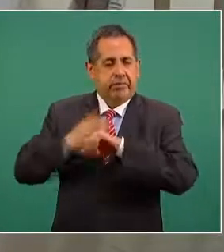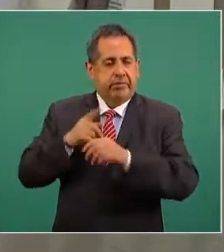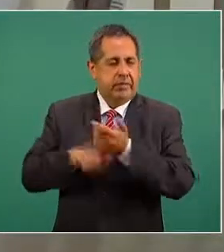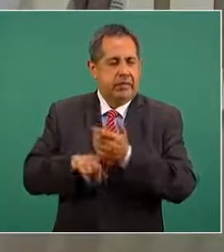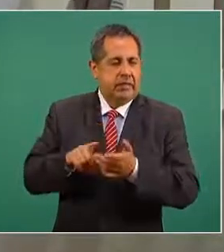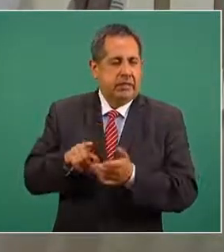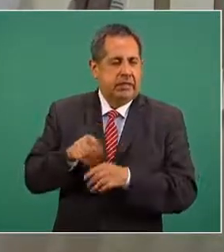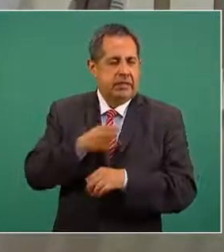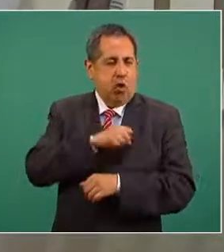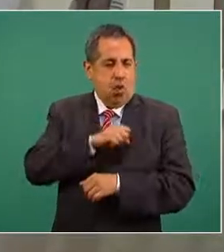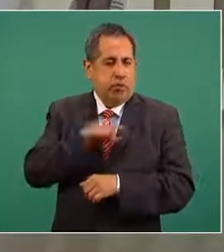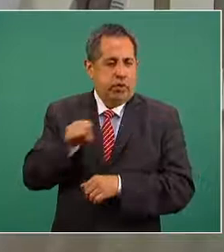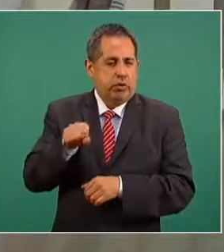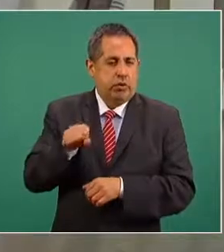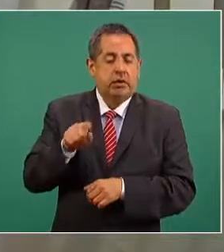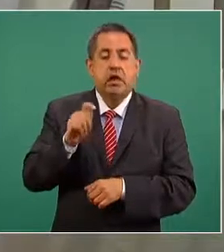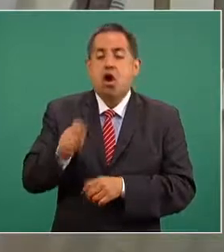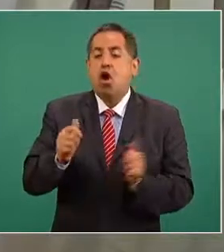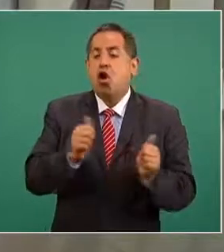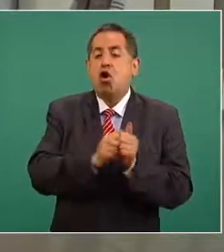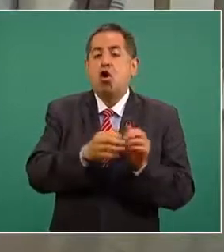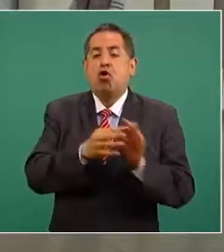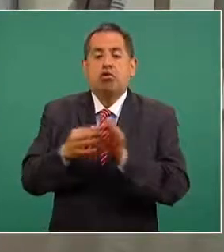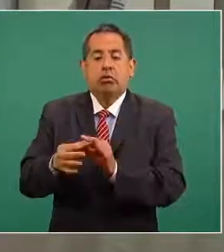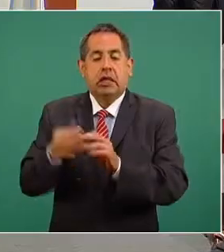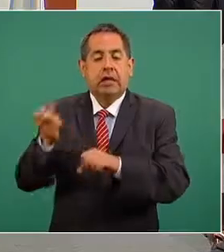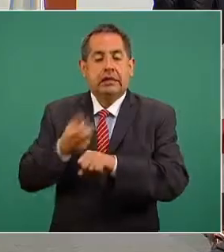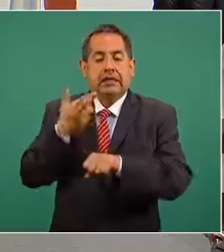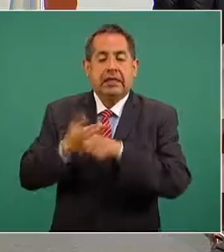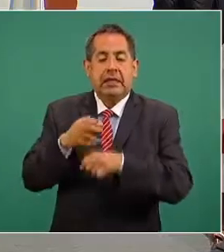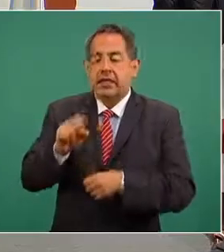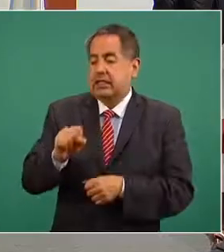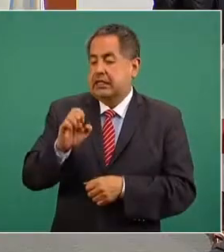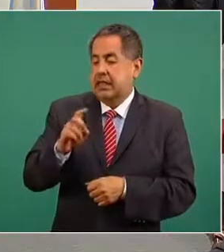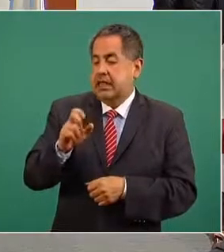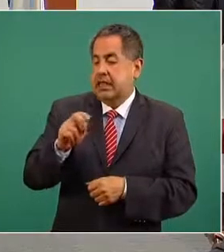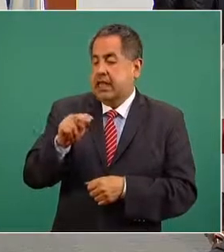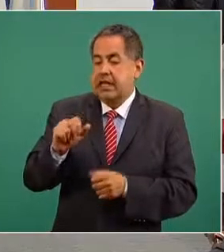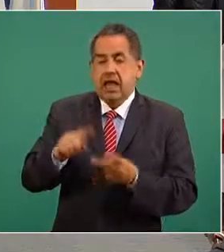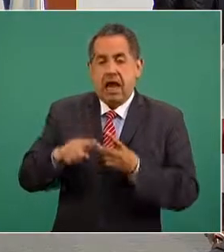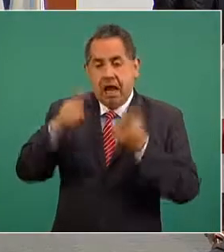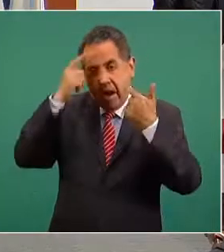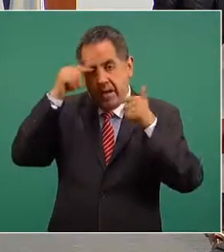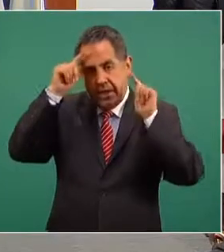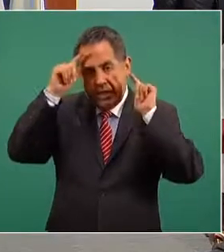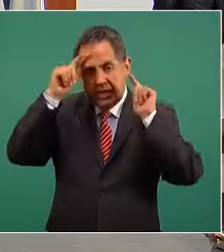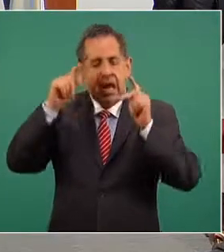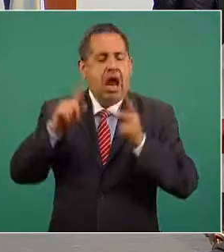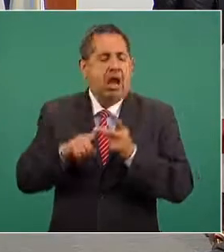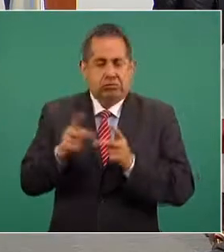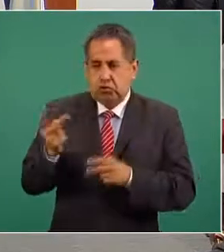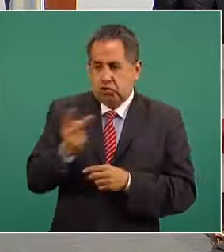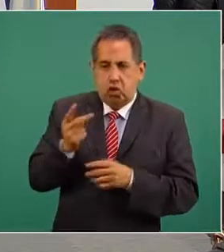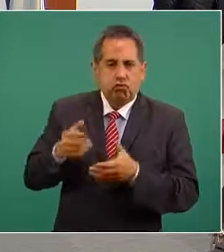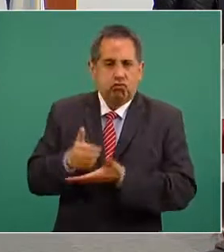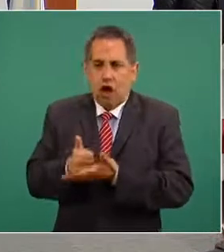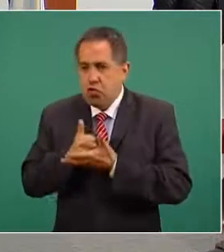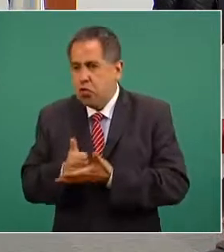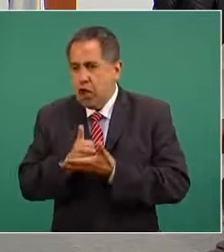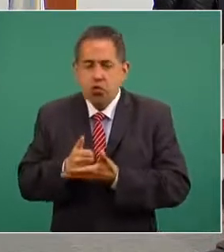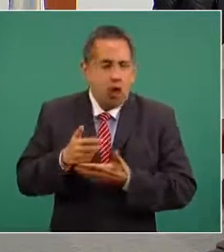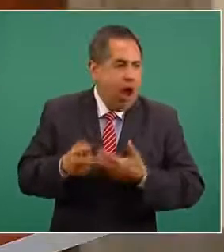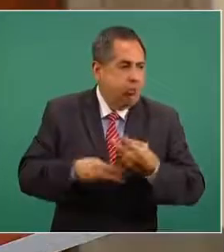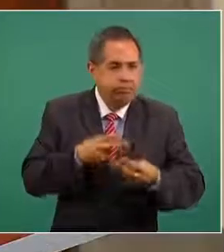en coordinación con la Secretaría de la Defensa la Secretaría de Marina que nos están ayudando